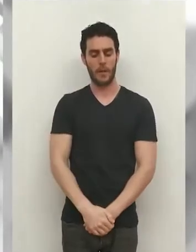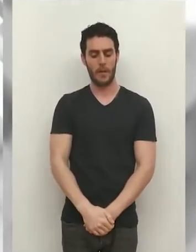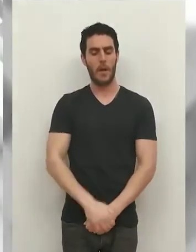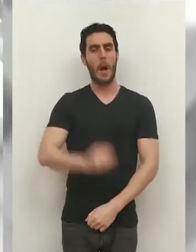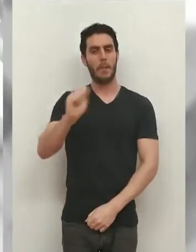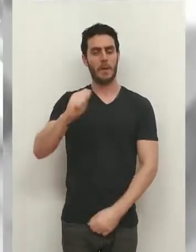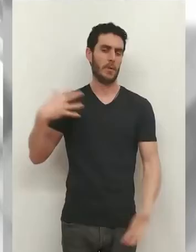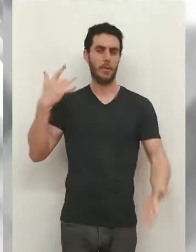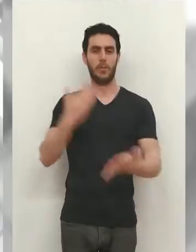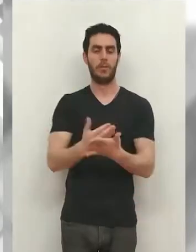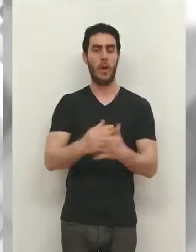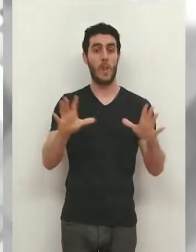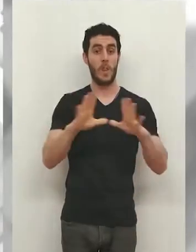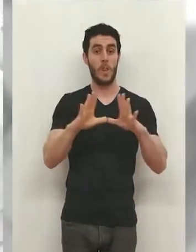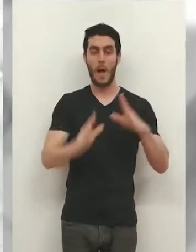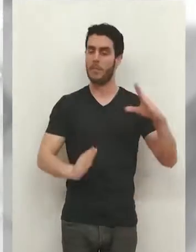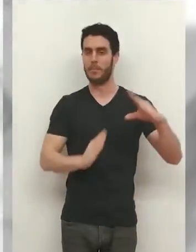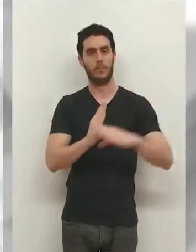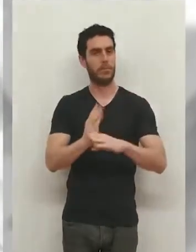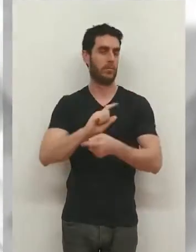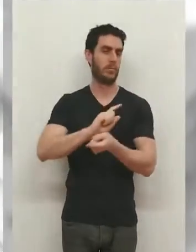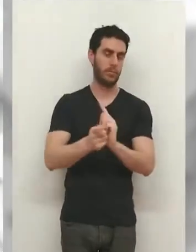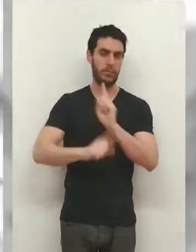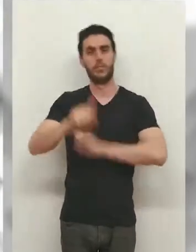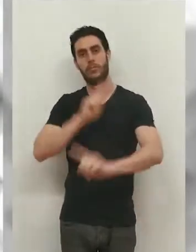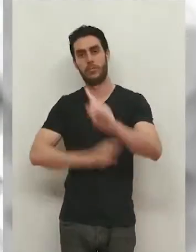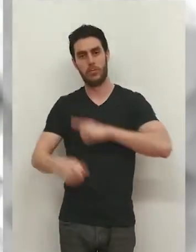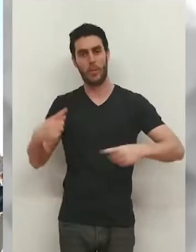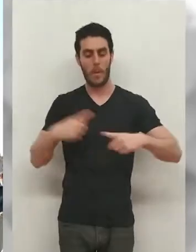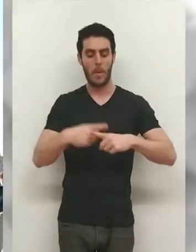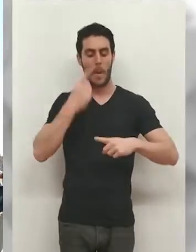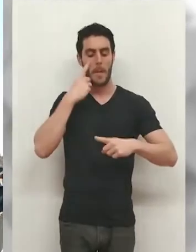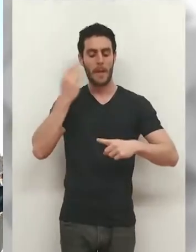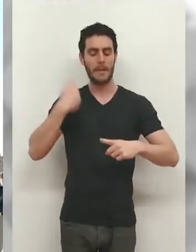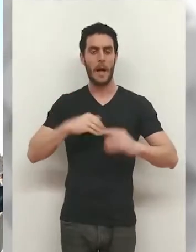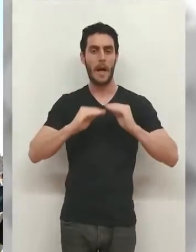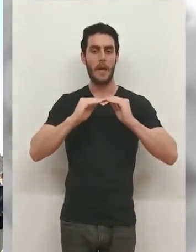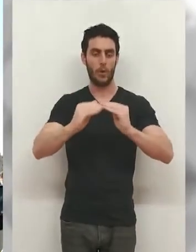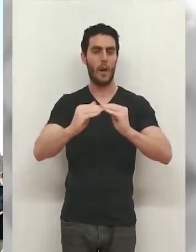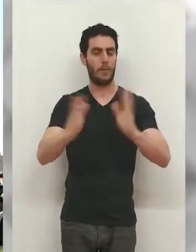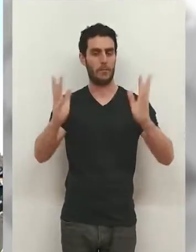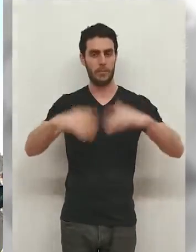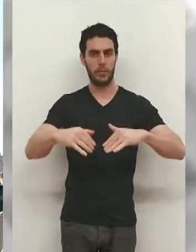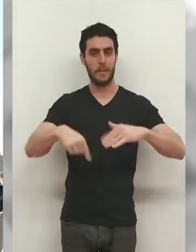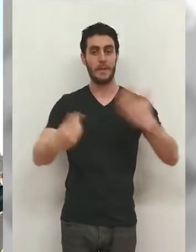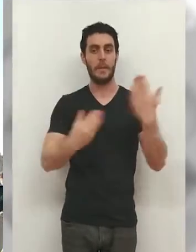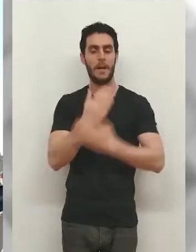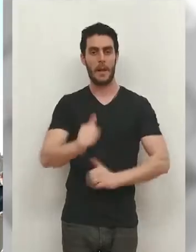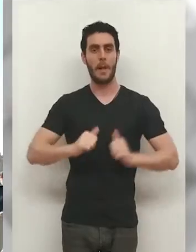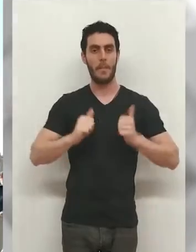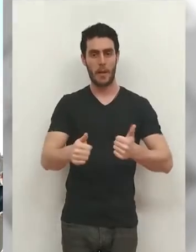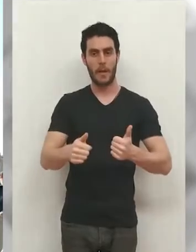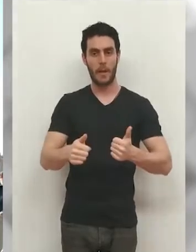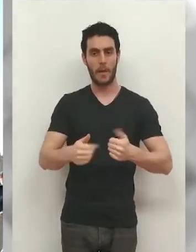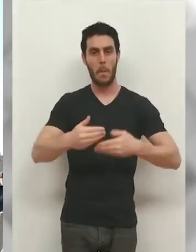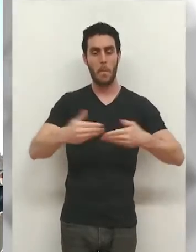Han sido muchos meses, 10, de parón, cambios y polémicas en torno a este cruce que hoy ve cómo arranca el derribo del túnel. Esta mañana las máquinas